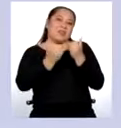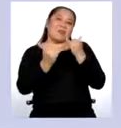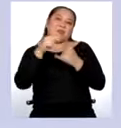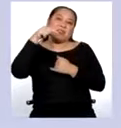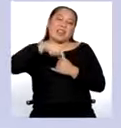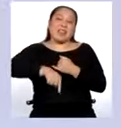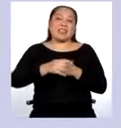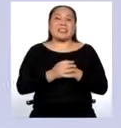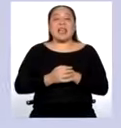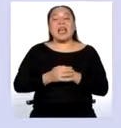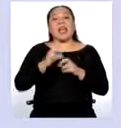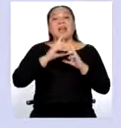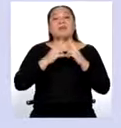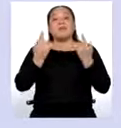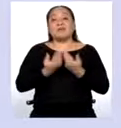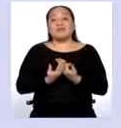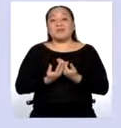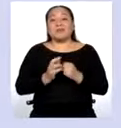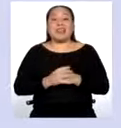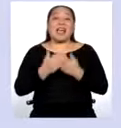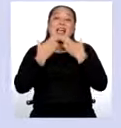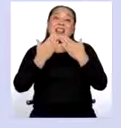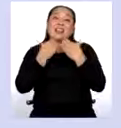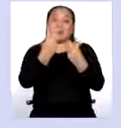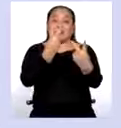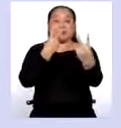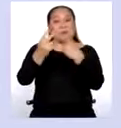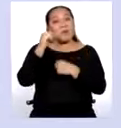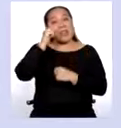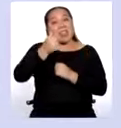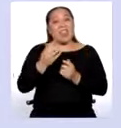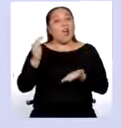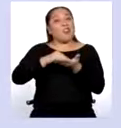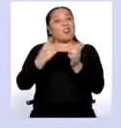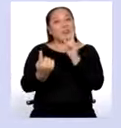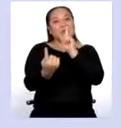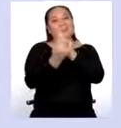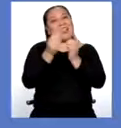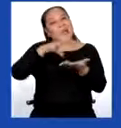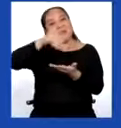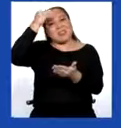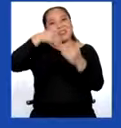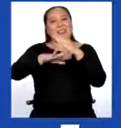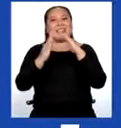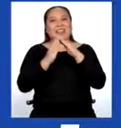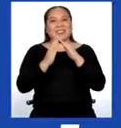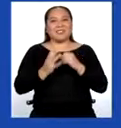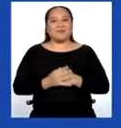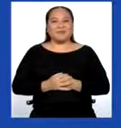final de nuestra sesión el día de hoy. Gracias por sintonizarnos y nos vemos mañana en otra edición de Aprende en Casa.